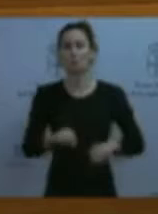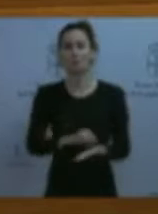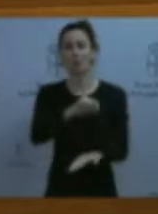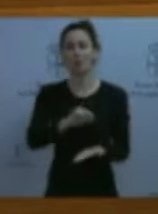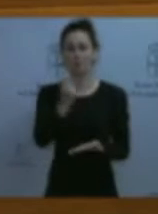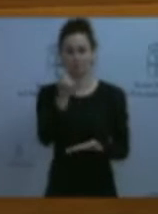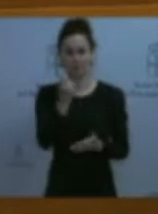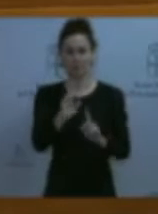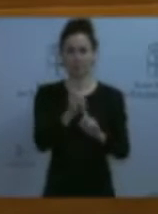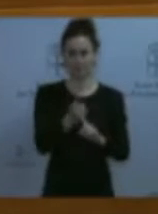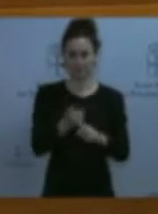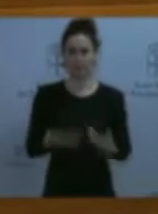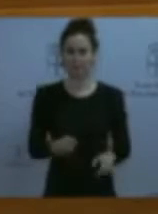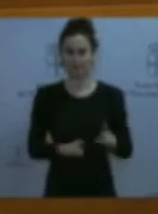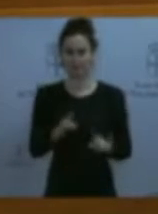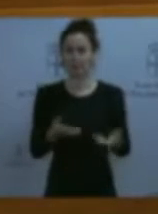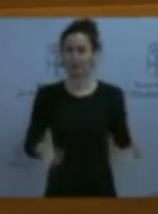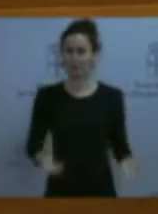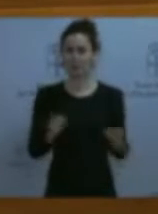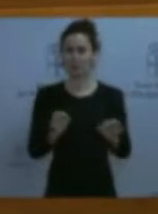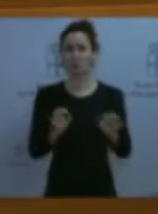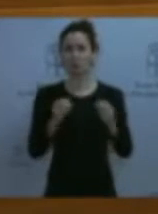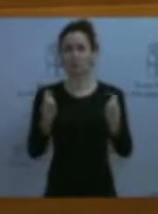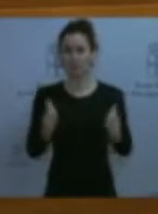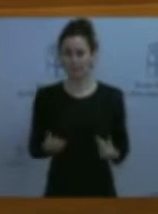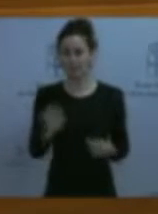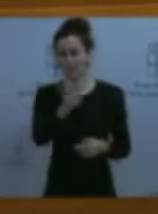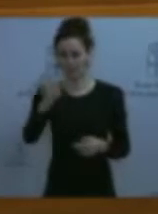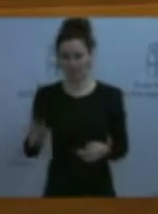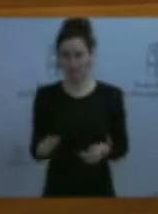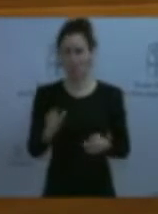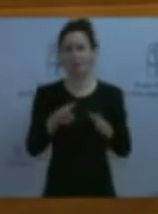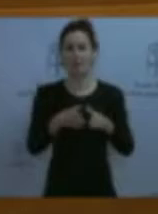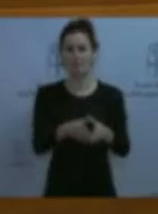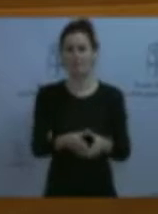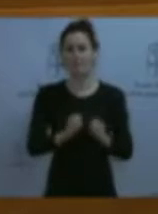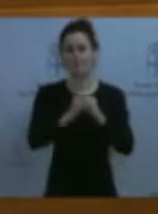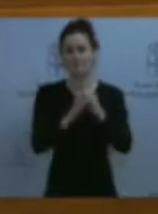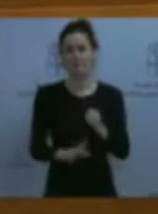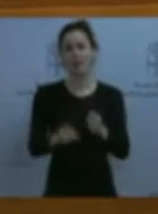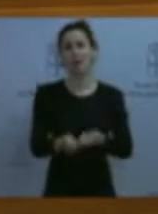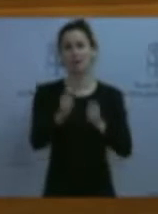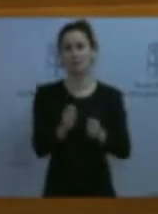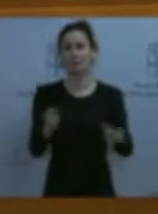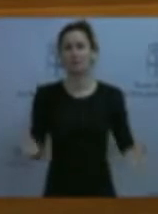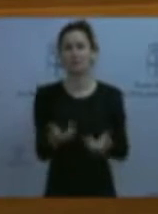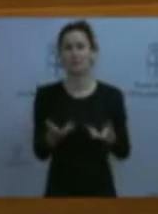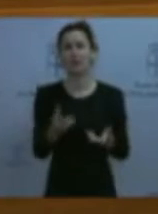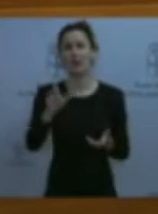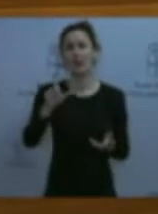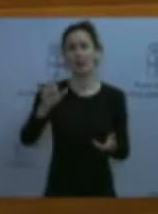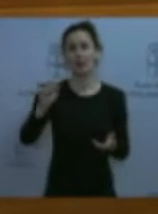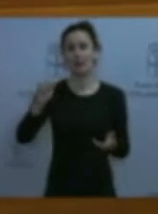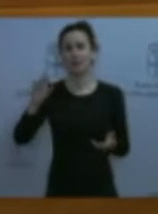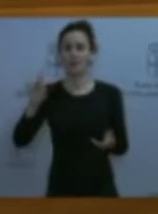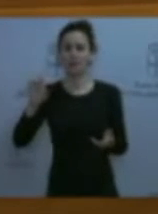Por otra parte, los fondos europeos, marítimos y de pesca tienen mucha menor difusión y promoción que los LIBER y esta